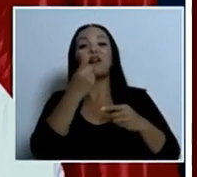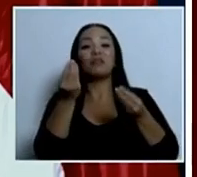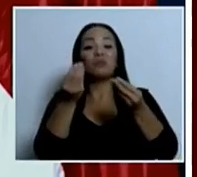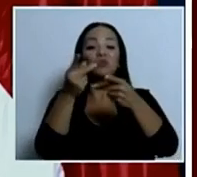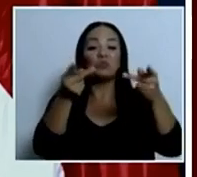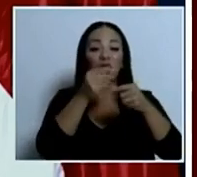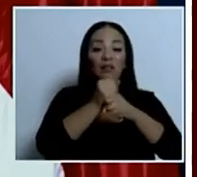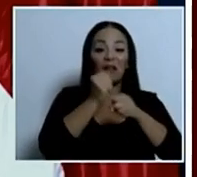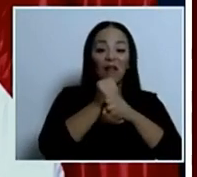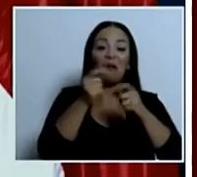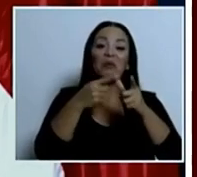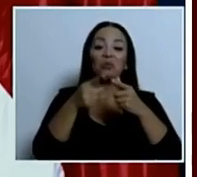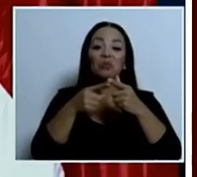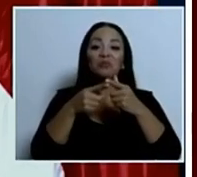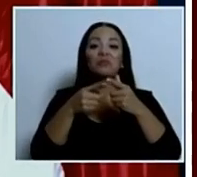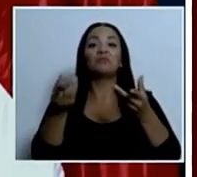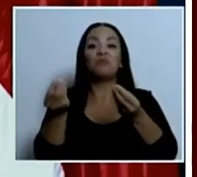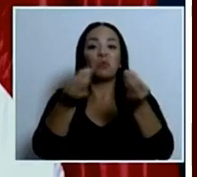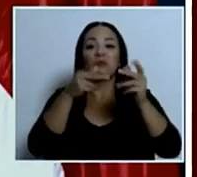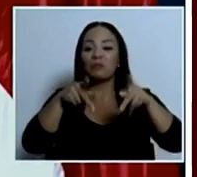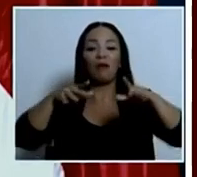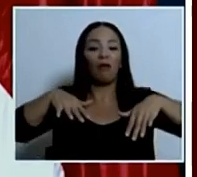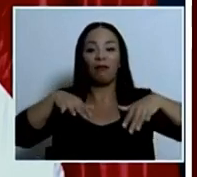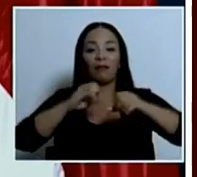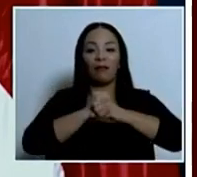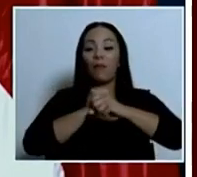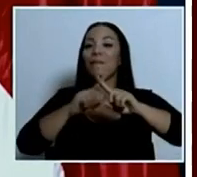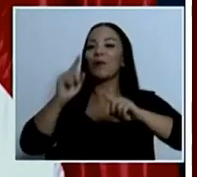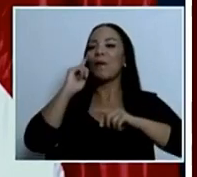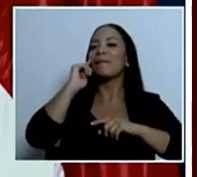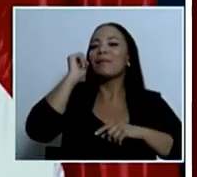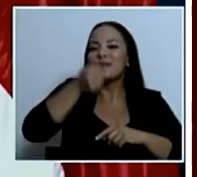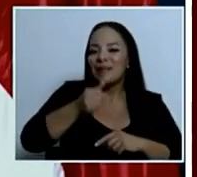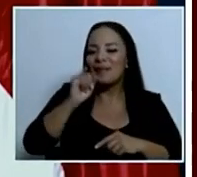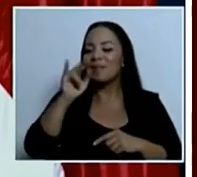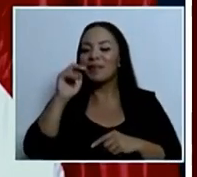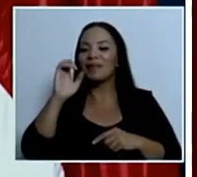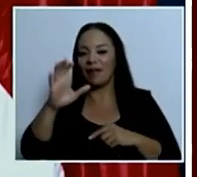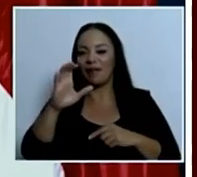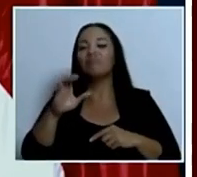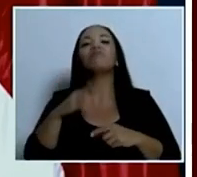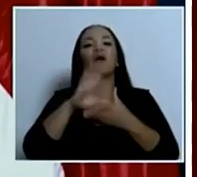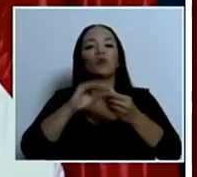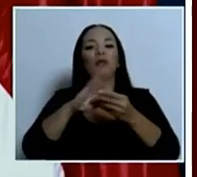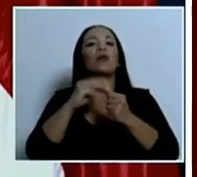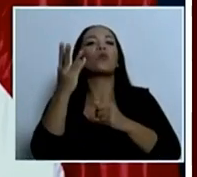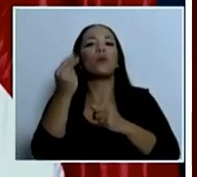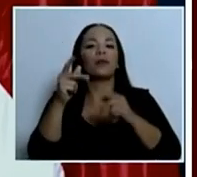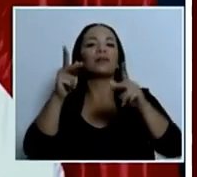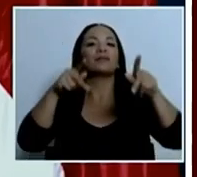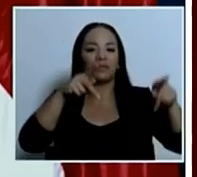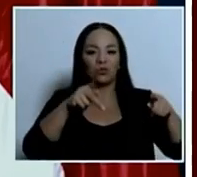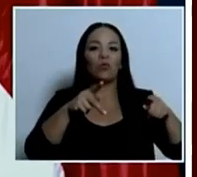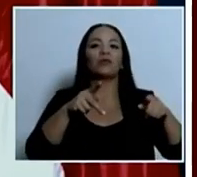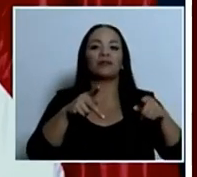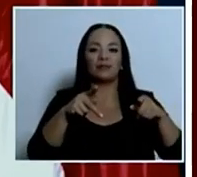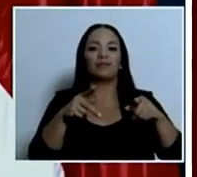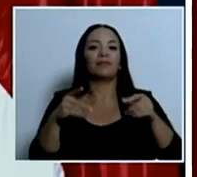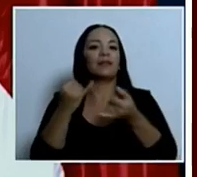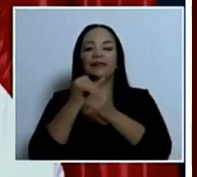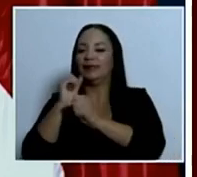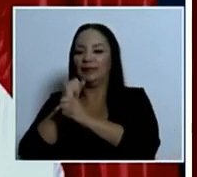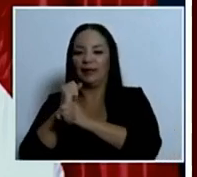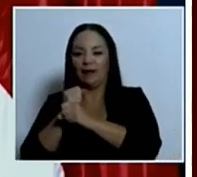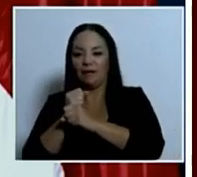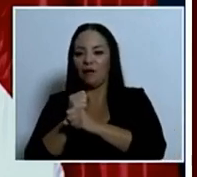Mañana el INEC va a soltar las cifras del desempleo y les apuesto, o más